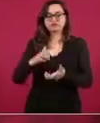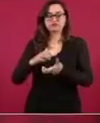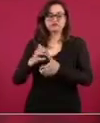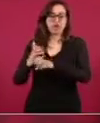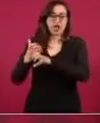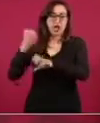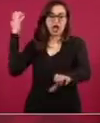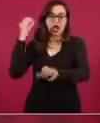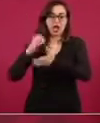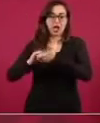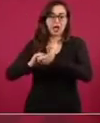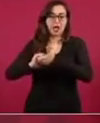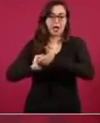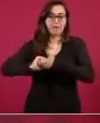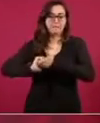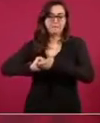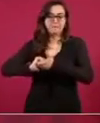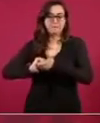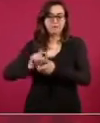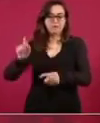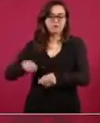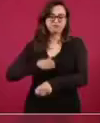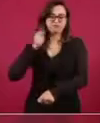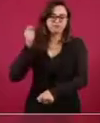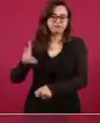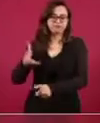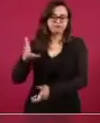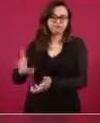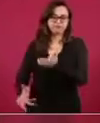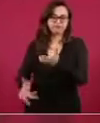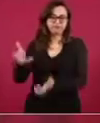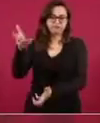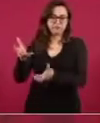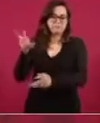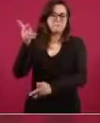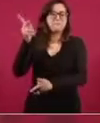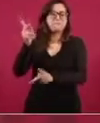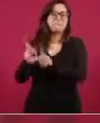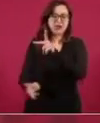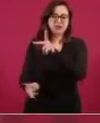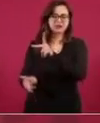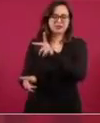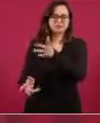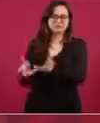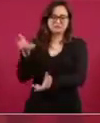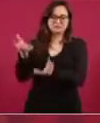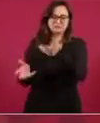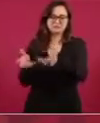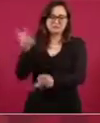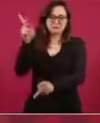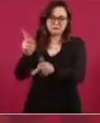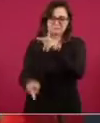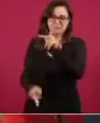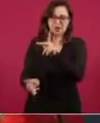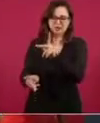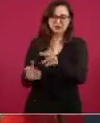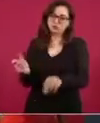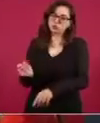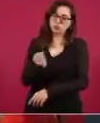o intentaron quemarlo porque no se quemó todo afortunadamente